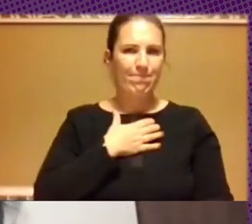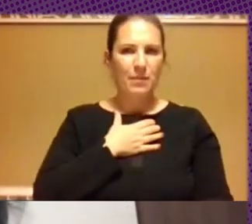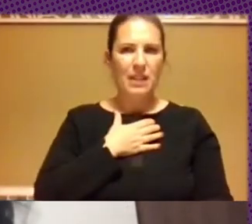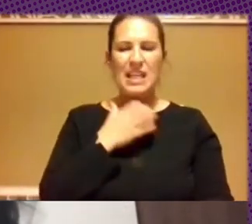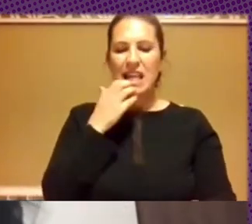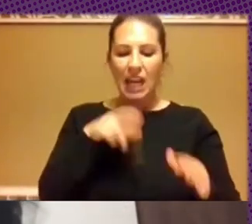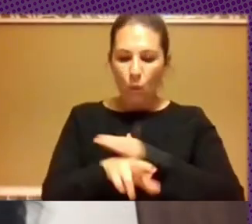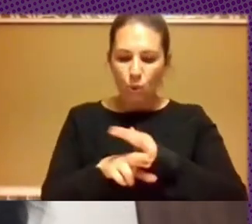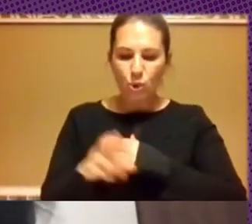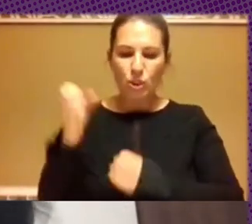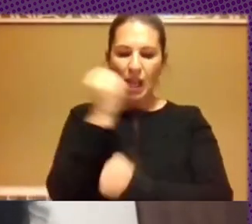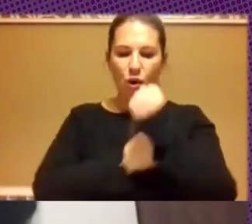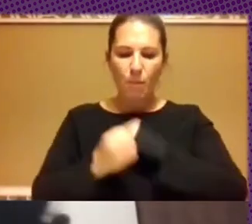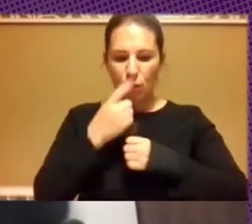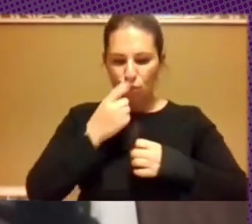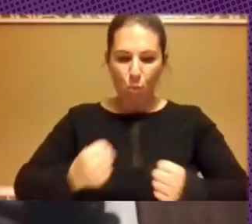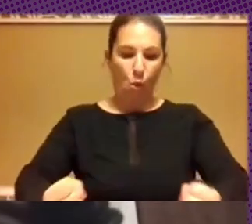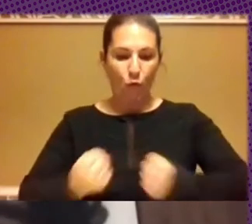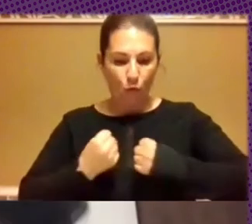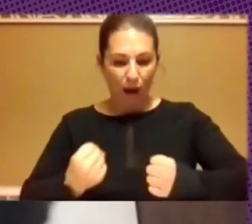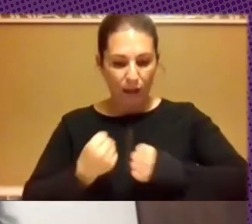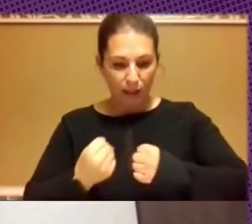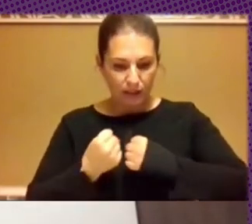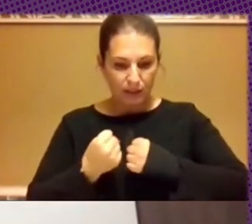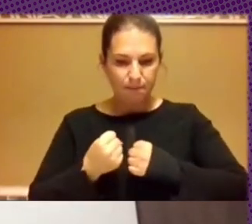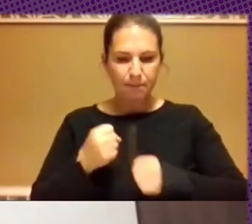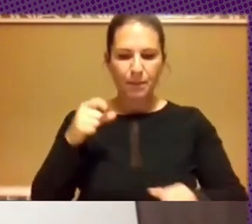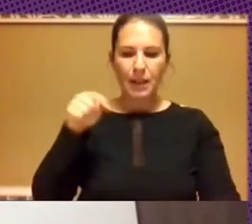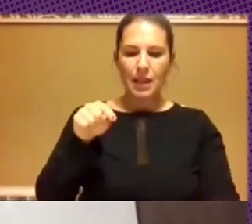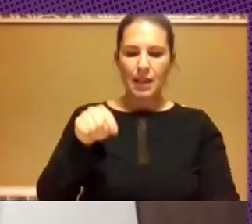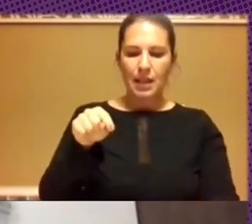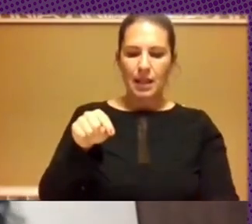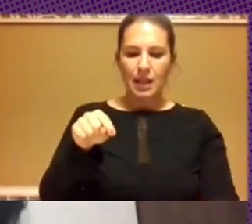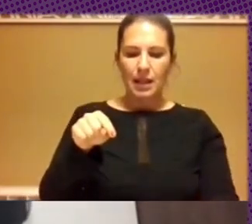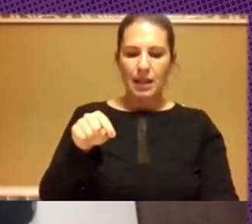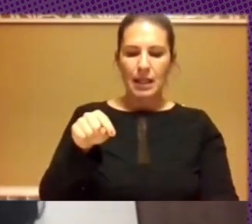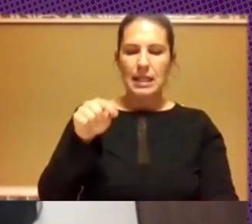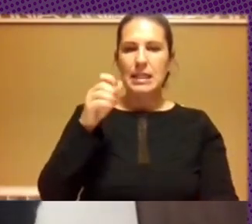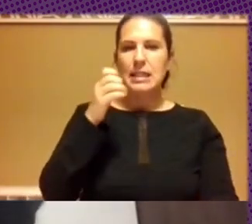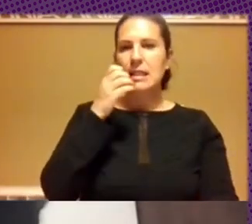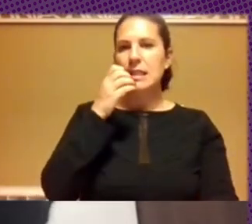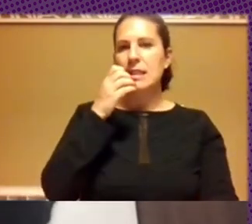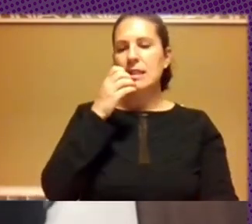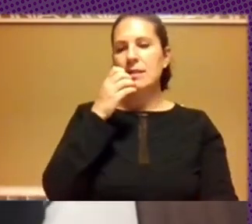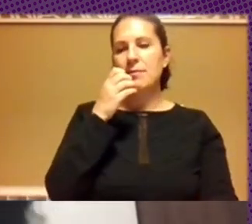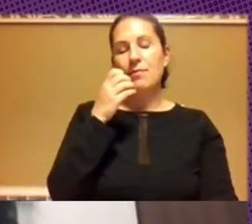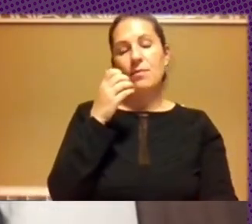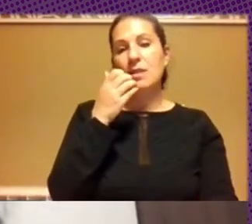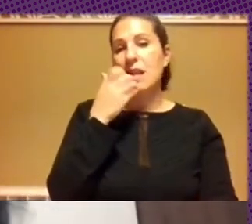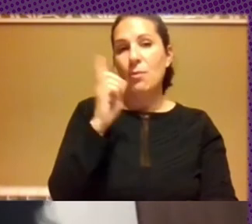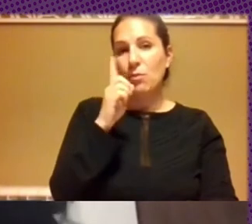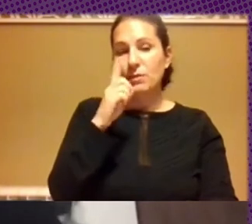económicos fuertísimos que no no dan cuenta de ellos no hay forma clara de rastrearlos vienen de